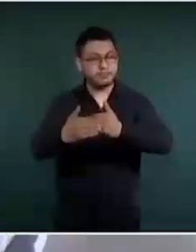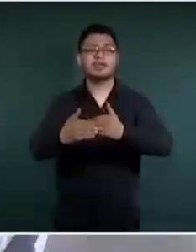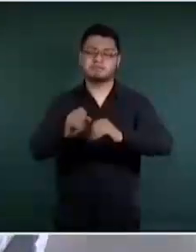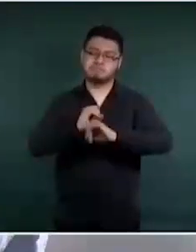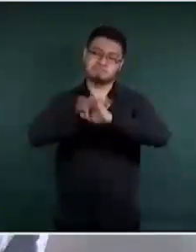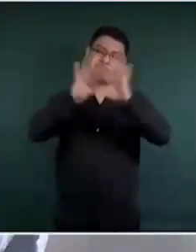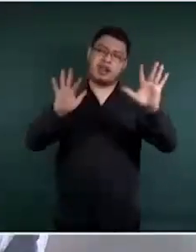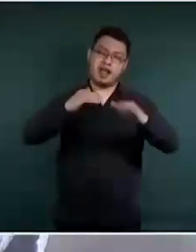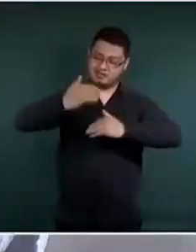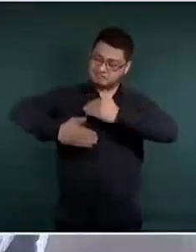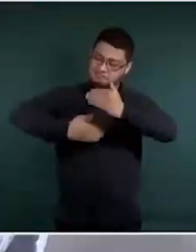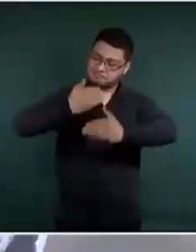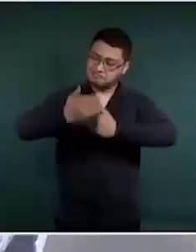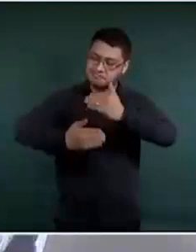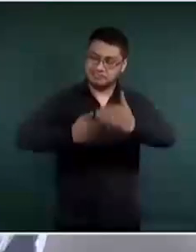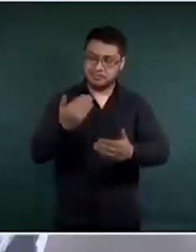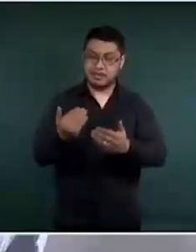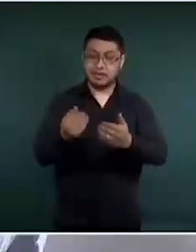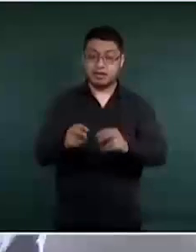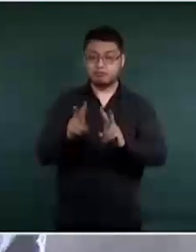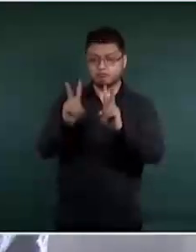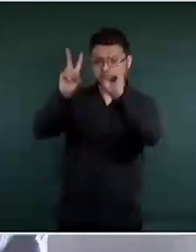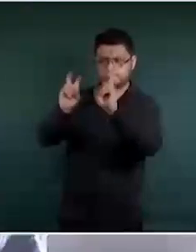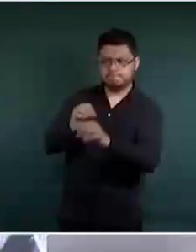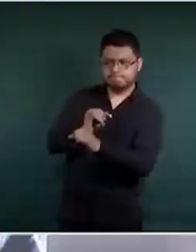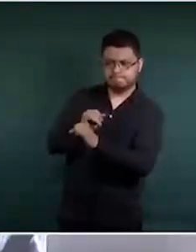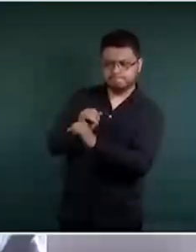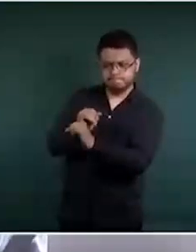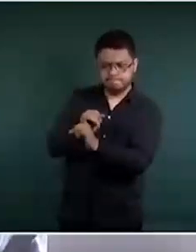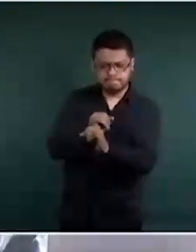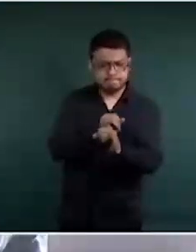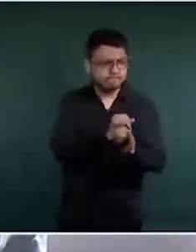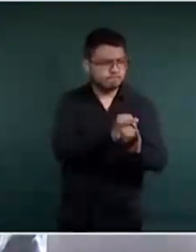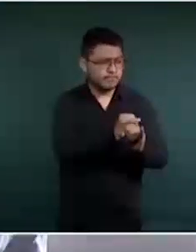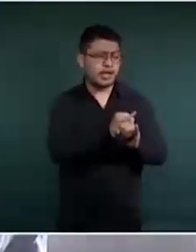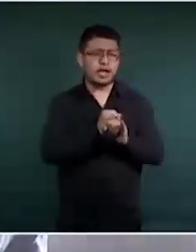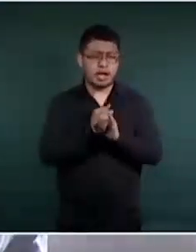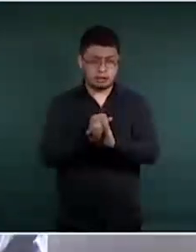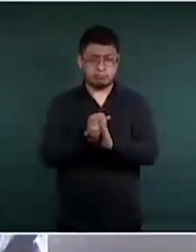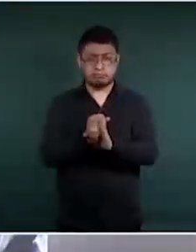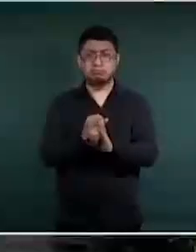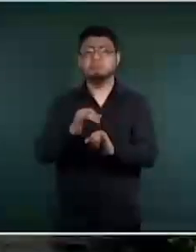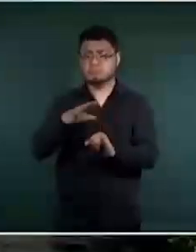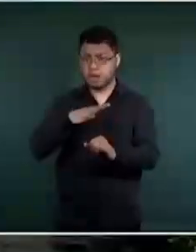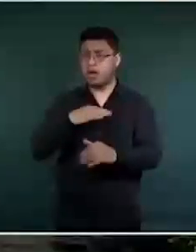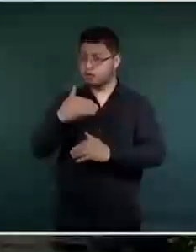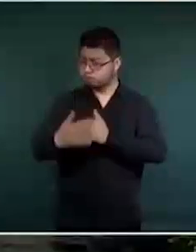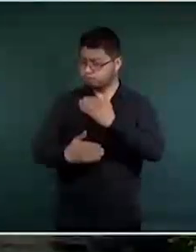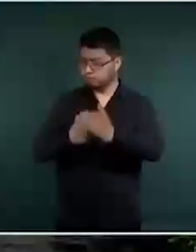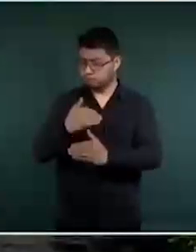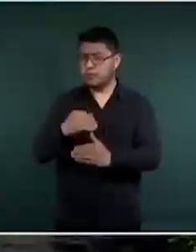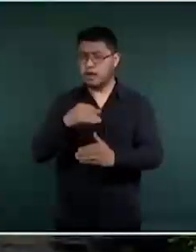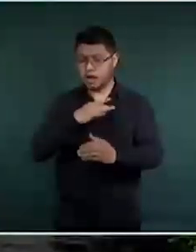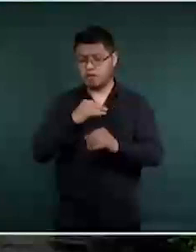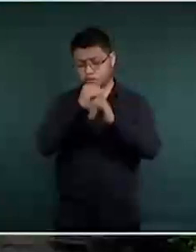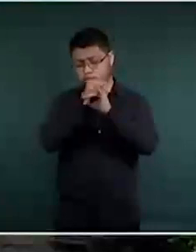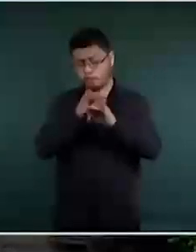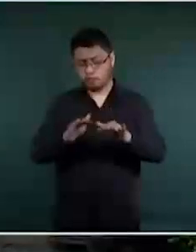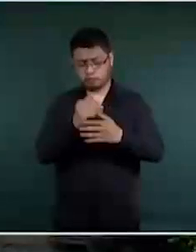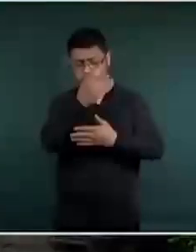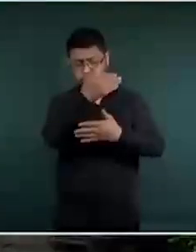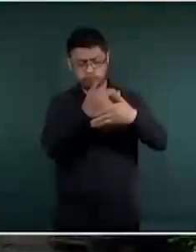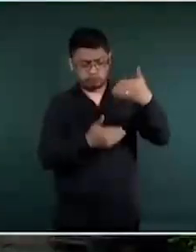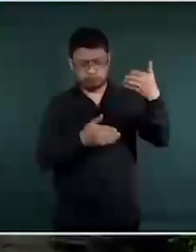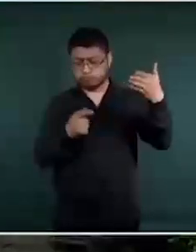en las investigaciones. Según los informes que presenta la